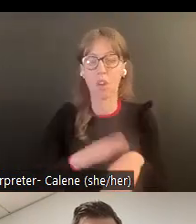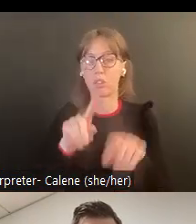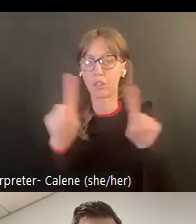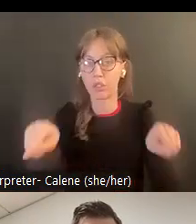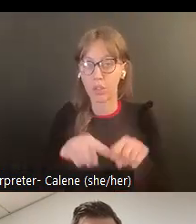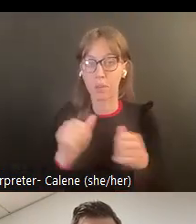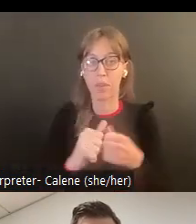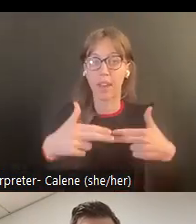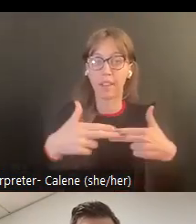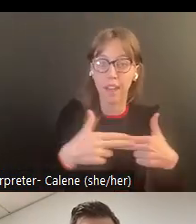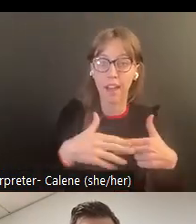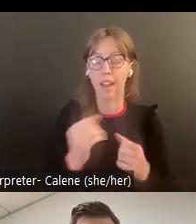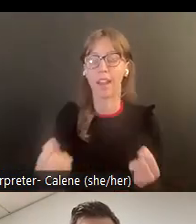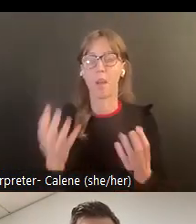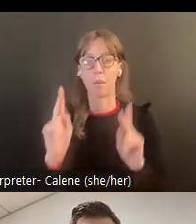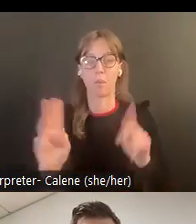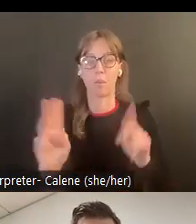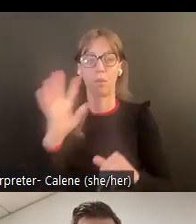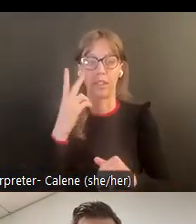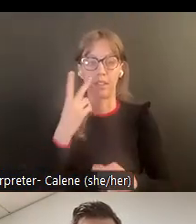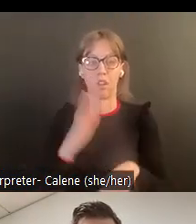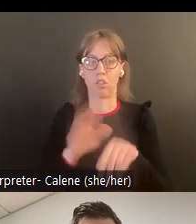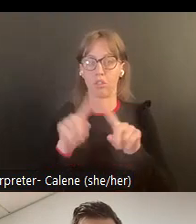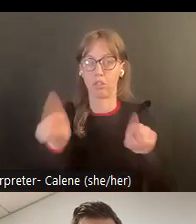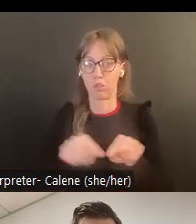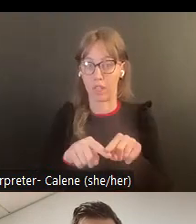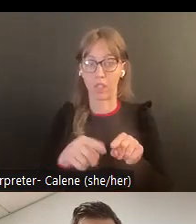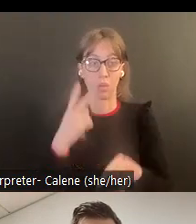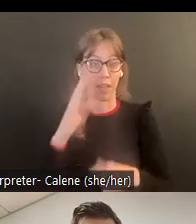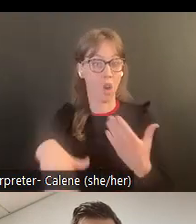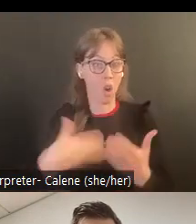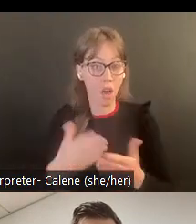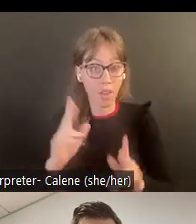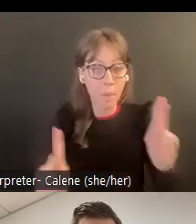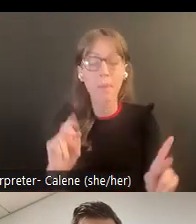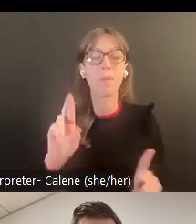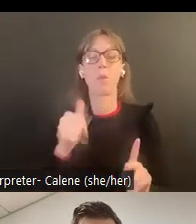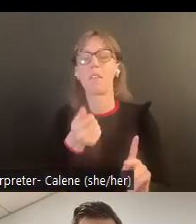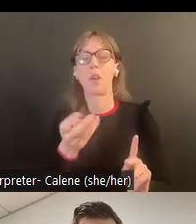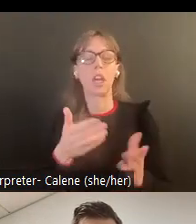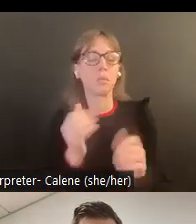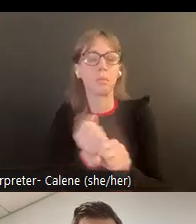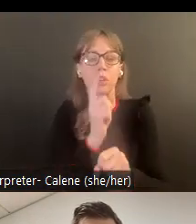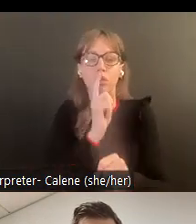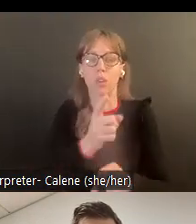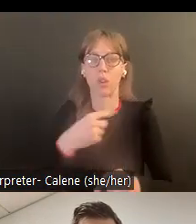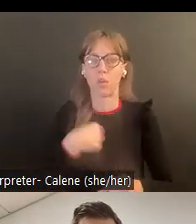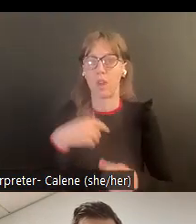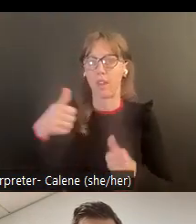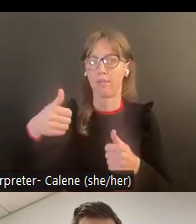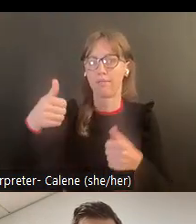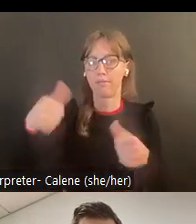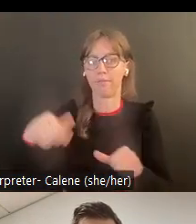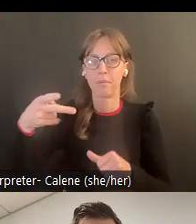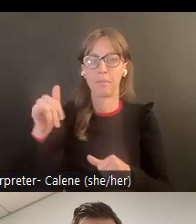cuanto a la vía positiva? ¿Y cuántas personas están viendo en su pantalla? Si está viendo a todos, quiero